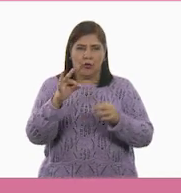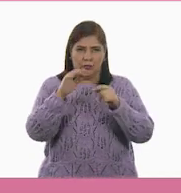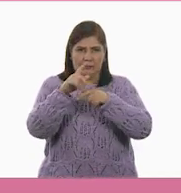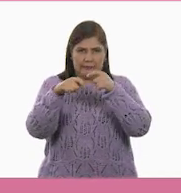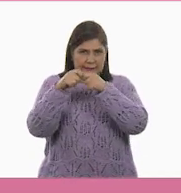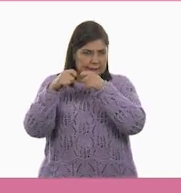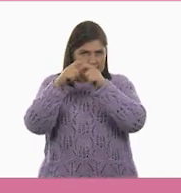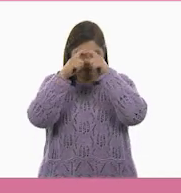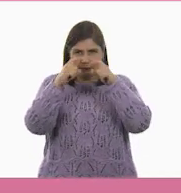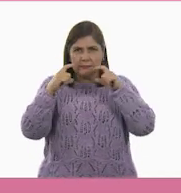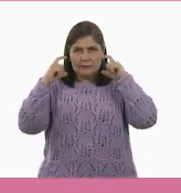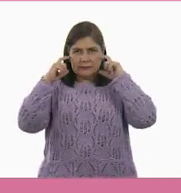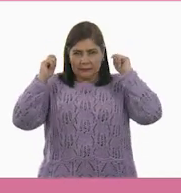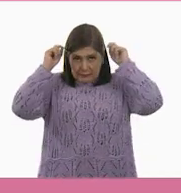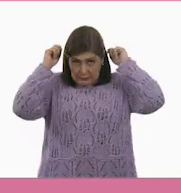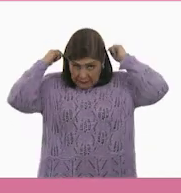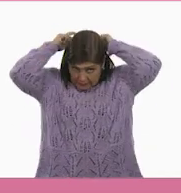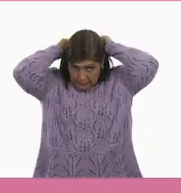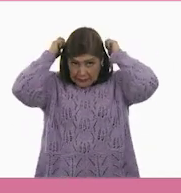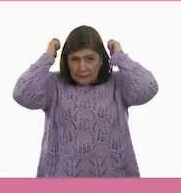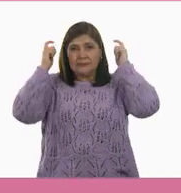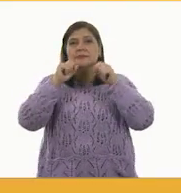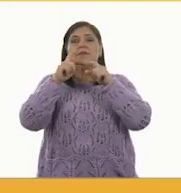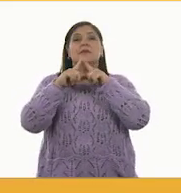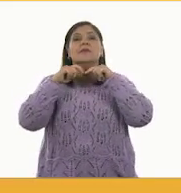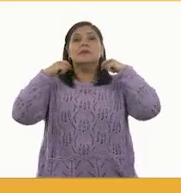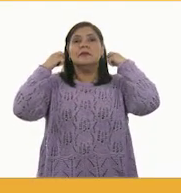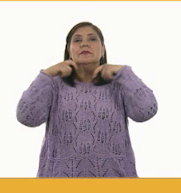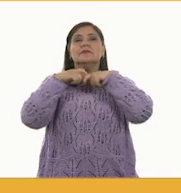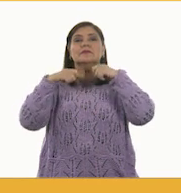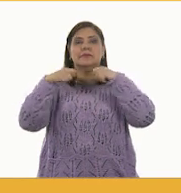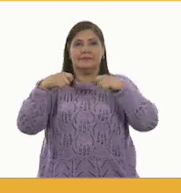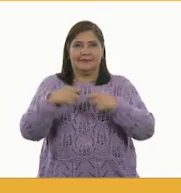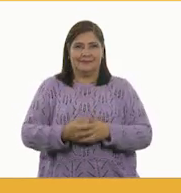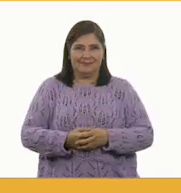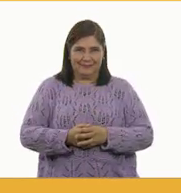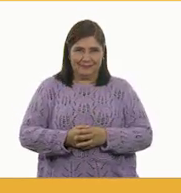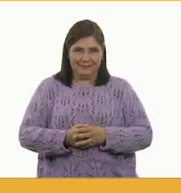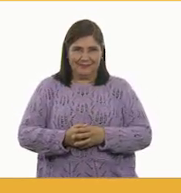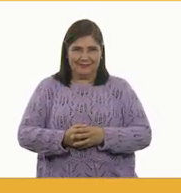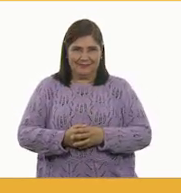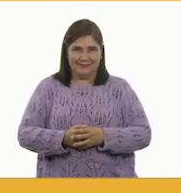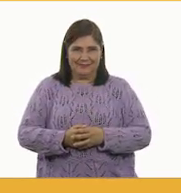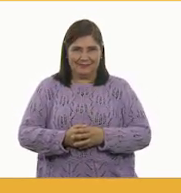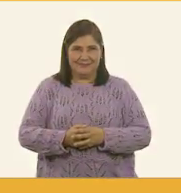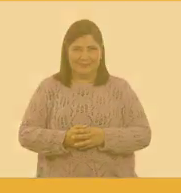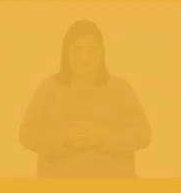las cuerdas sobre tu cabeza y alrededor de tu cuello ¡Suscríbete! ¡Suscríbete! ¡Suscríbete! ¡Suscríbete! ¡Suscríbete!